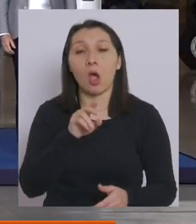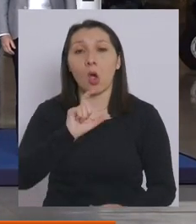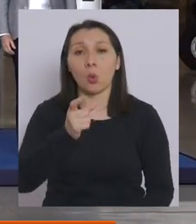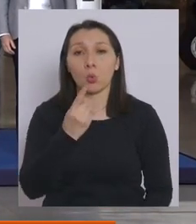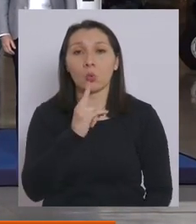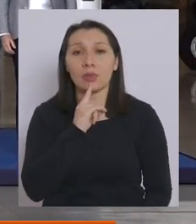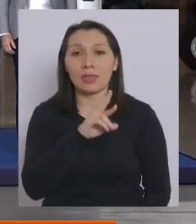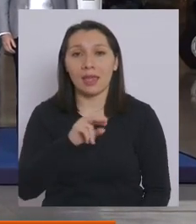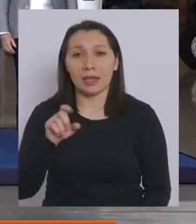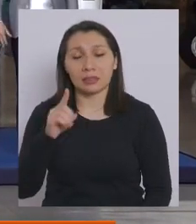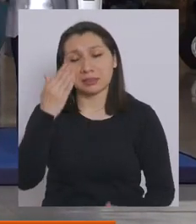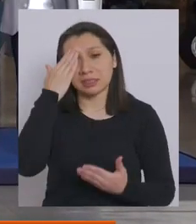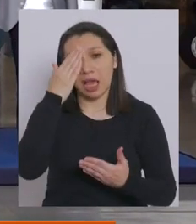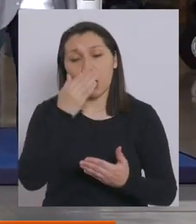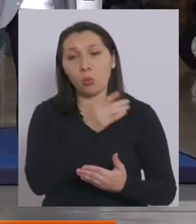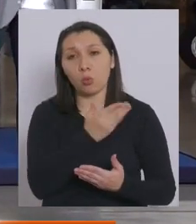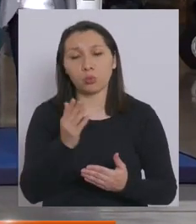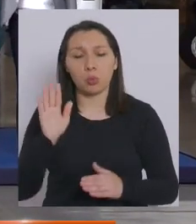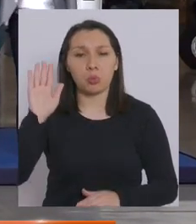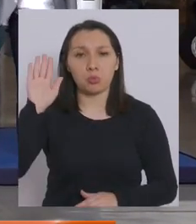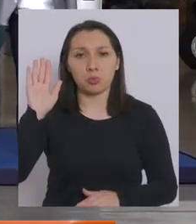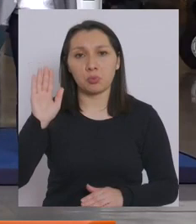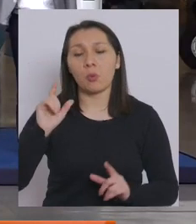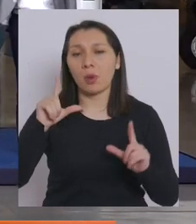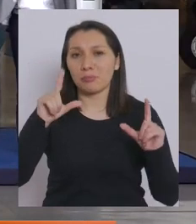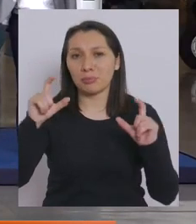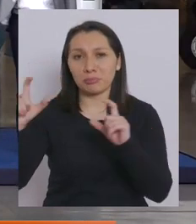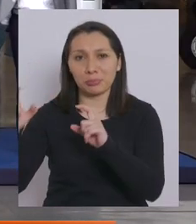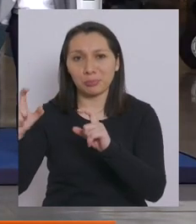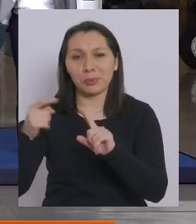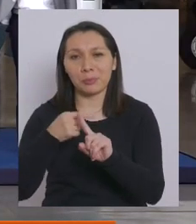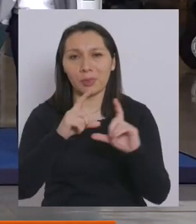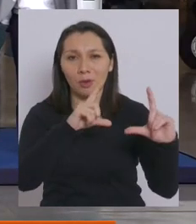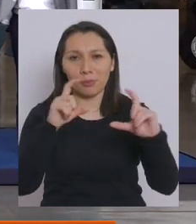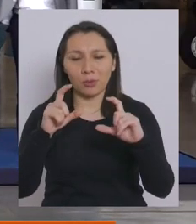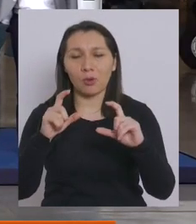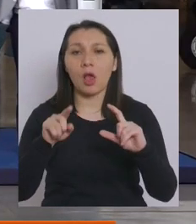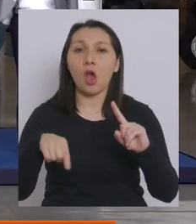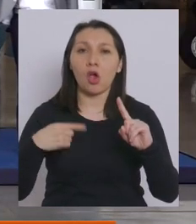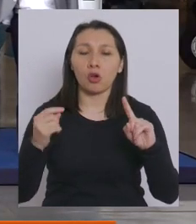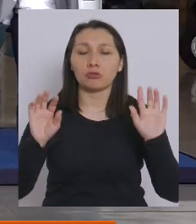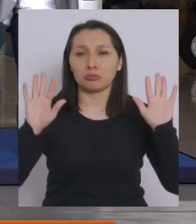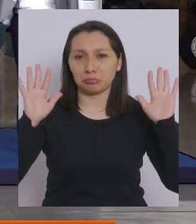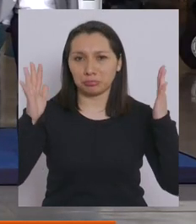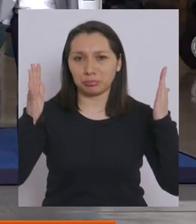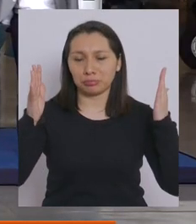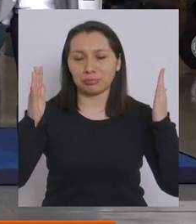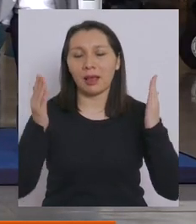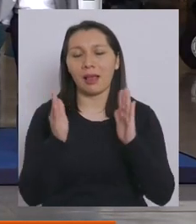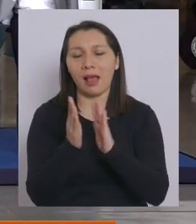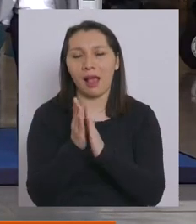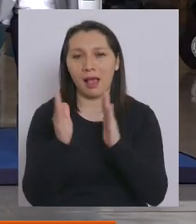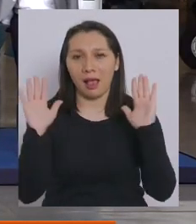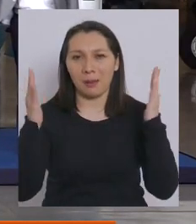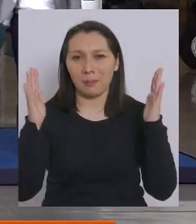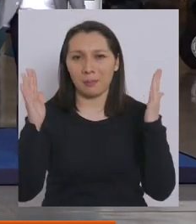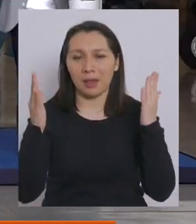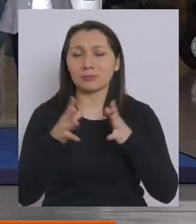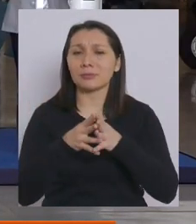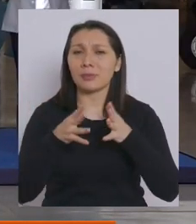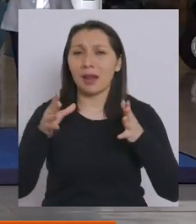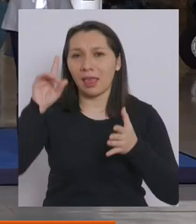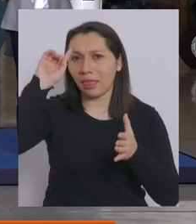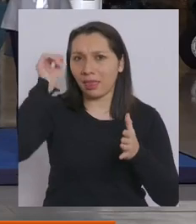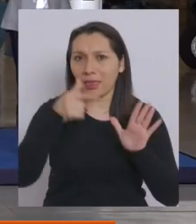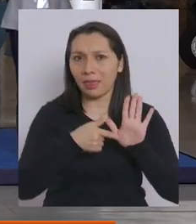del país. Todo esto pensando en que sea un aporte al desarrollo científico y tecnológico nacional, también para la defensa y